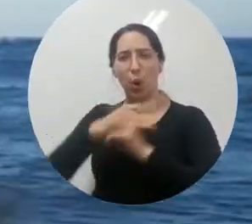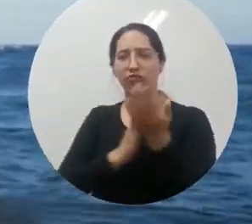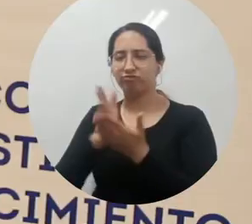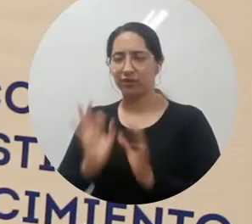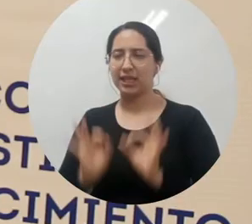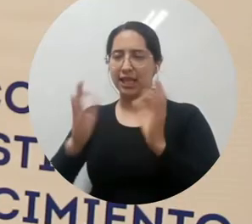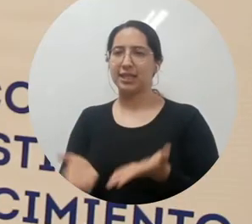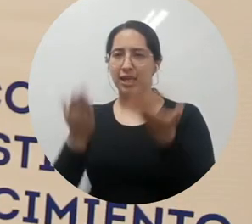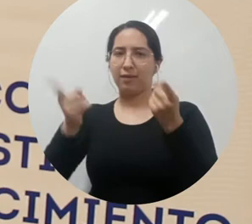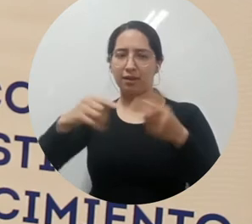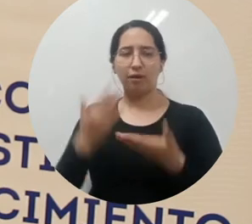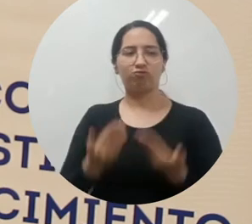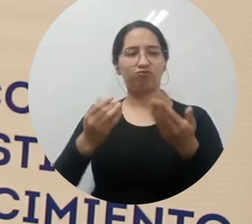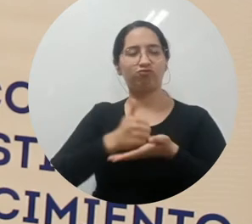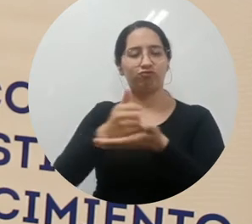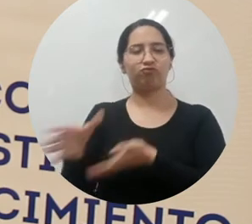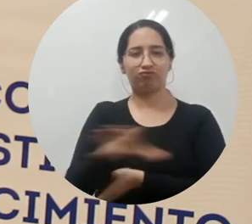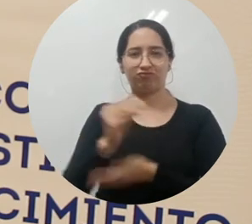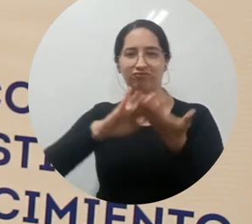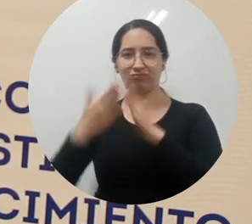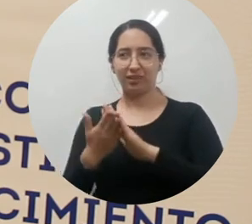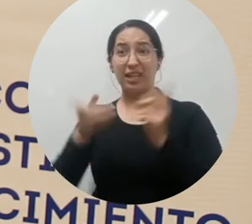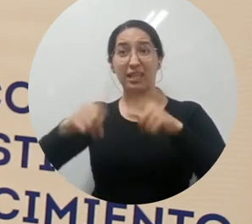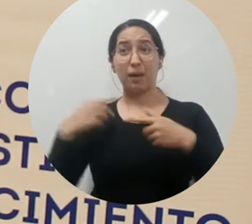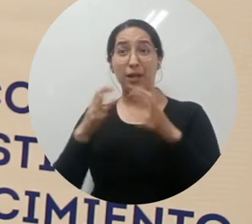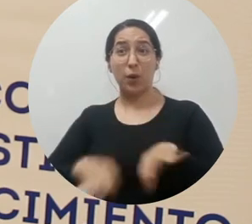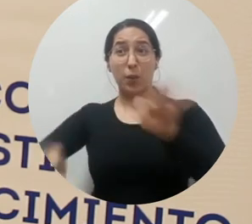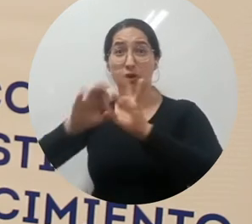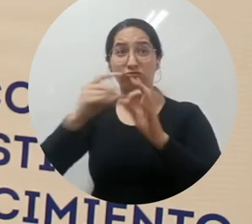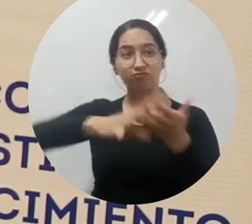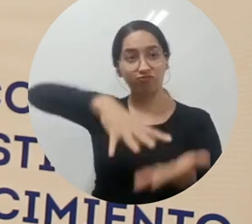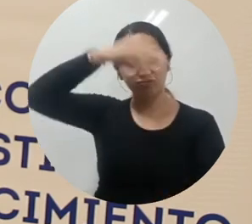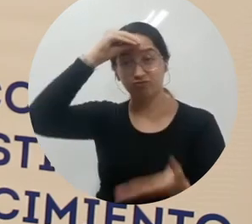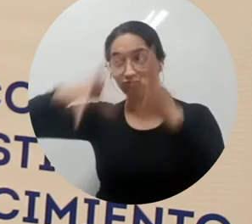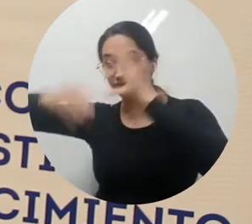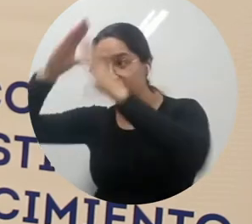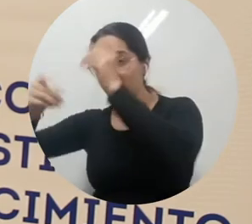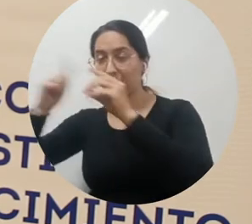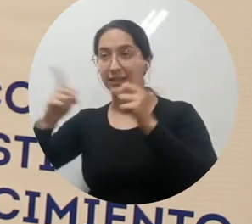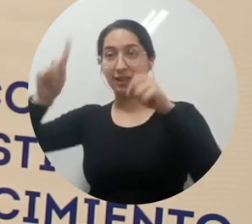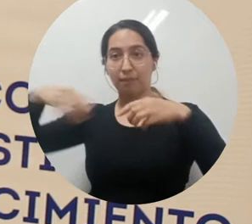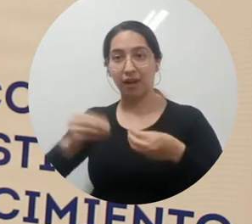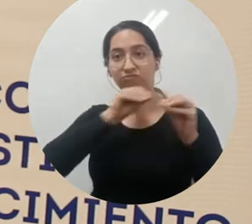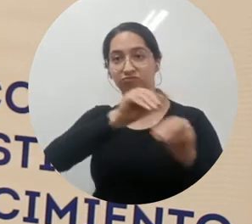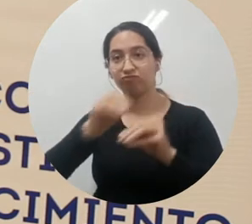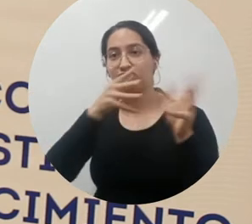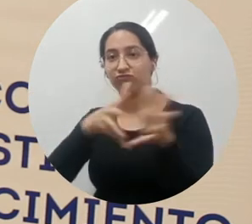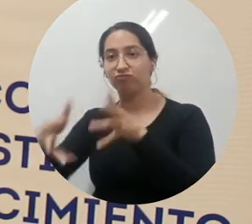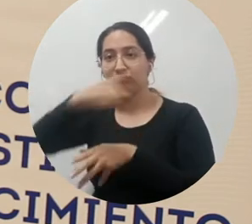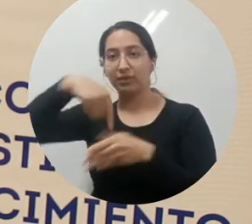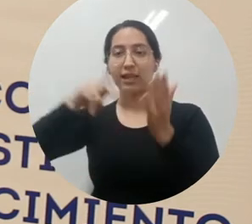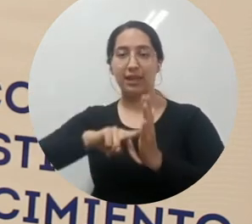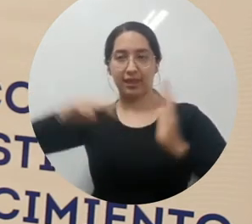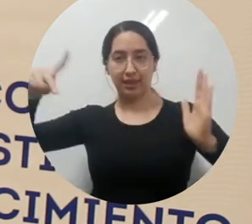comunidad. Nos motiva a seguir trabajando en generar conocimiento, en generar tecnología, pero lo más importante,